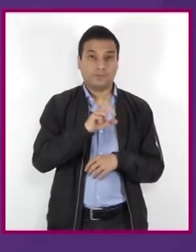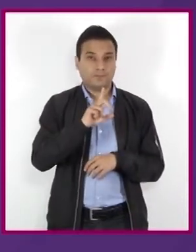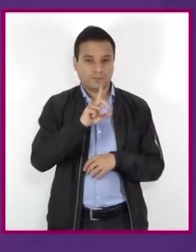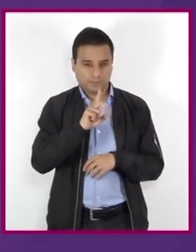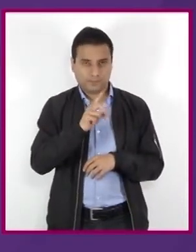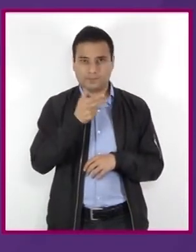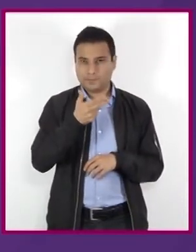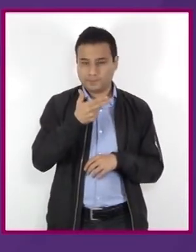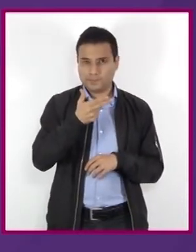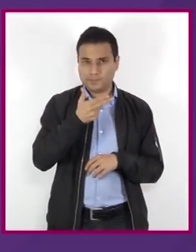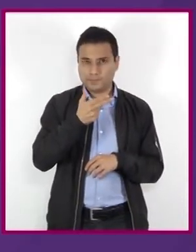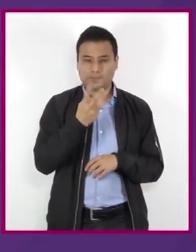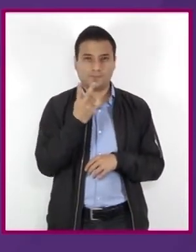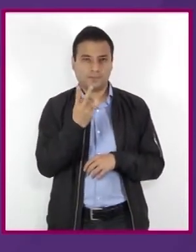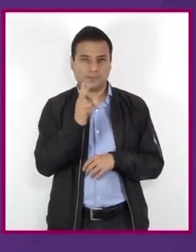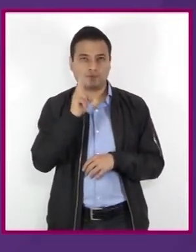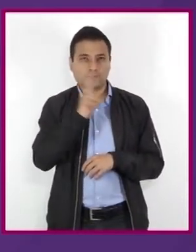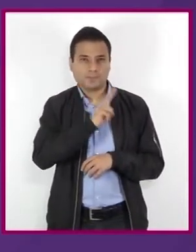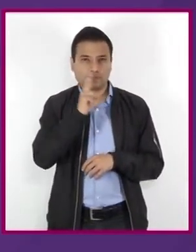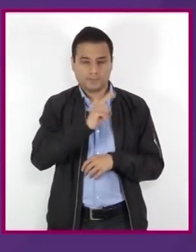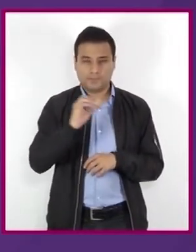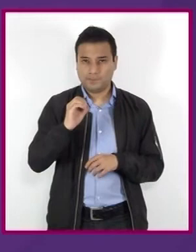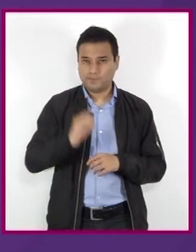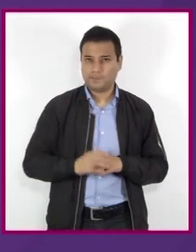de hidrógeno y 2 de oxígeno.